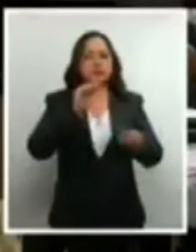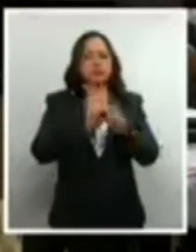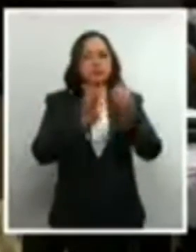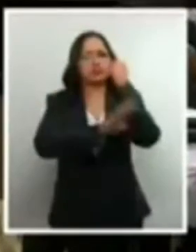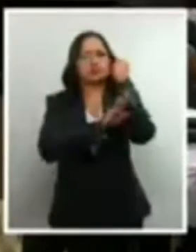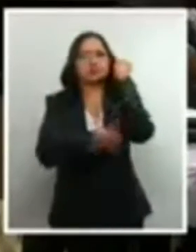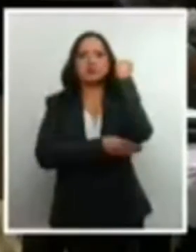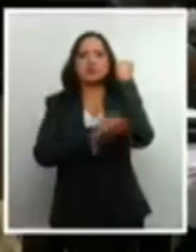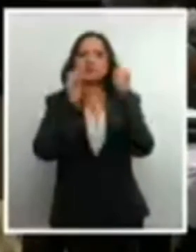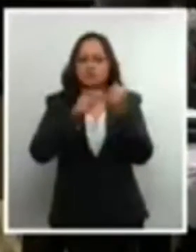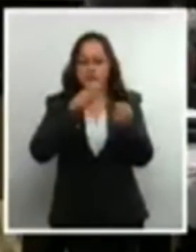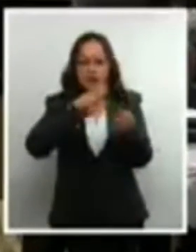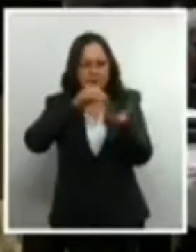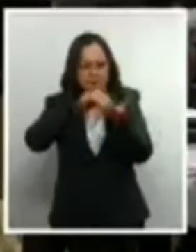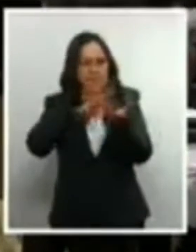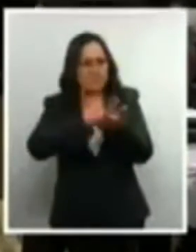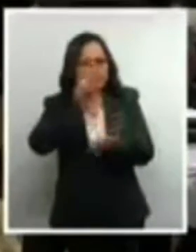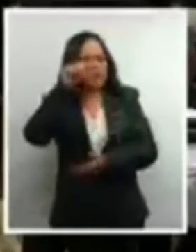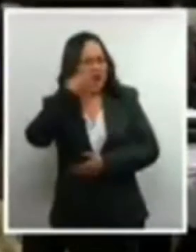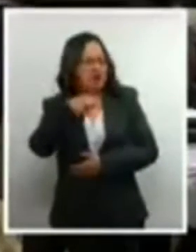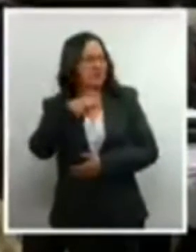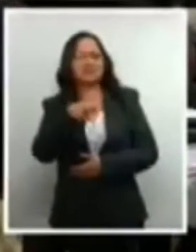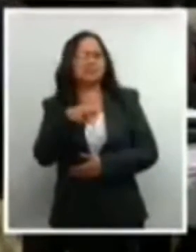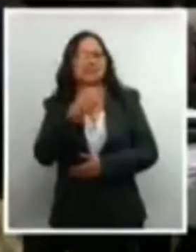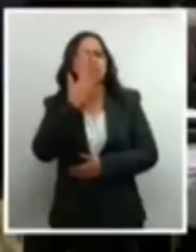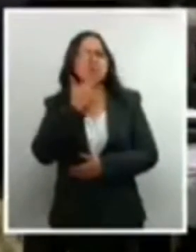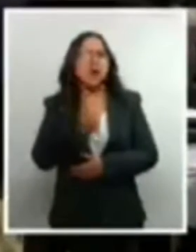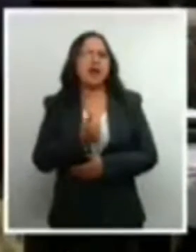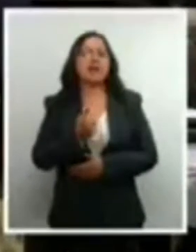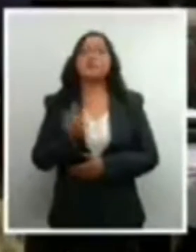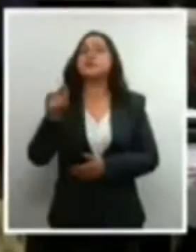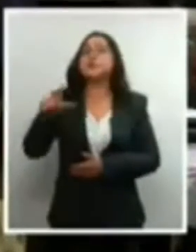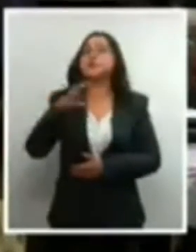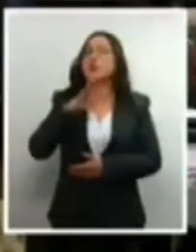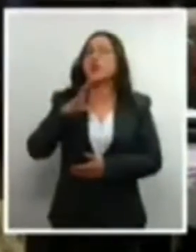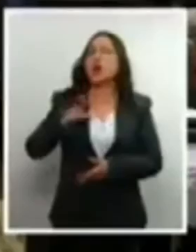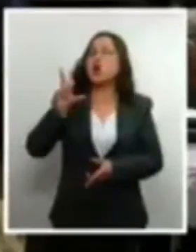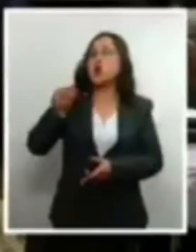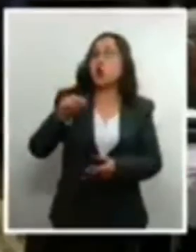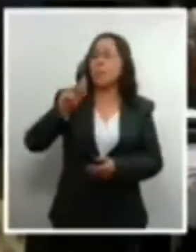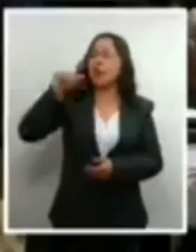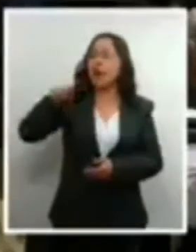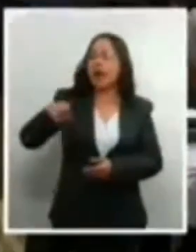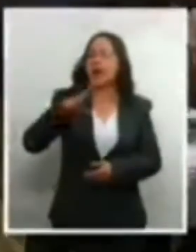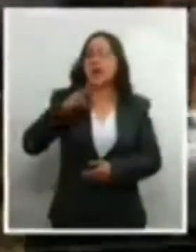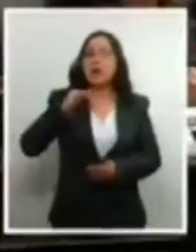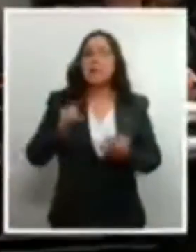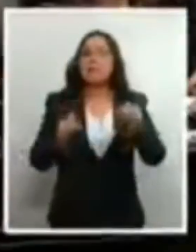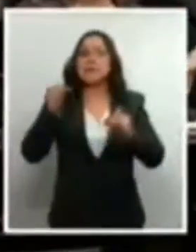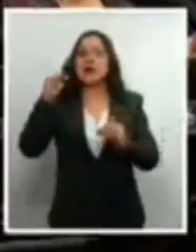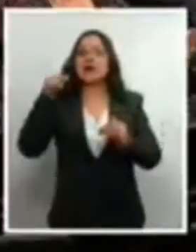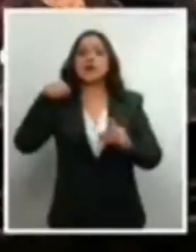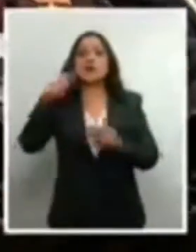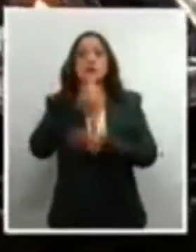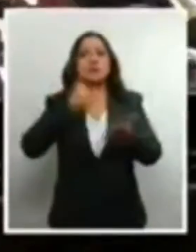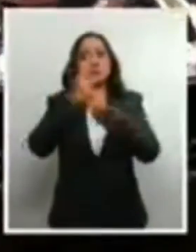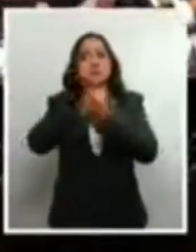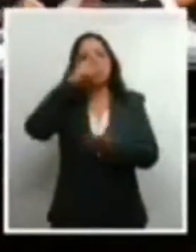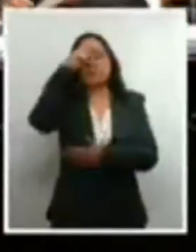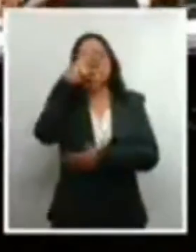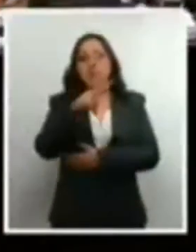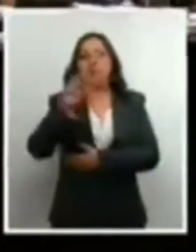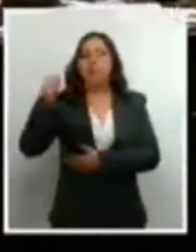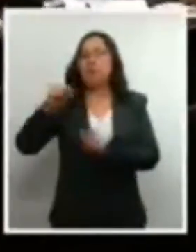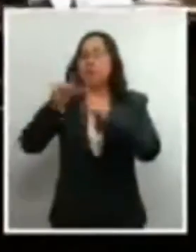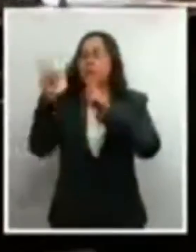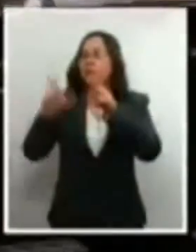planeados y curiosamente la tasa de embarazos no planeados es mucho más de más alta en la Ciudad de México que